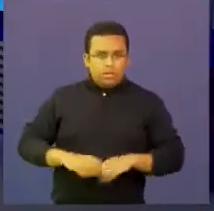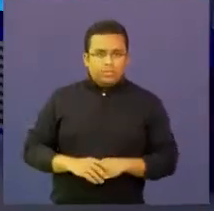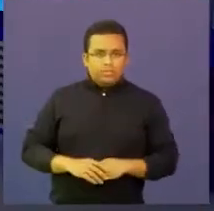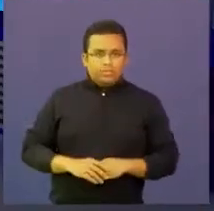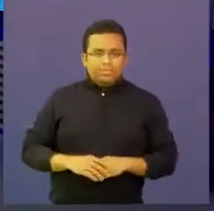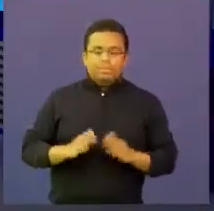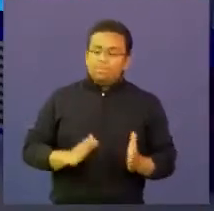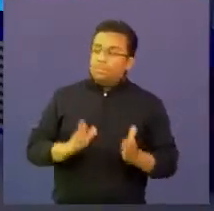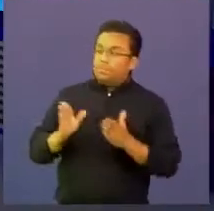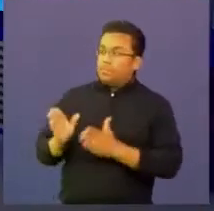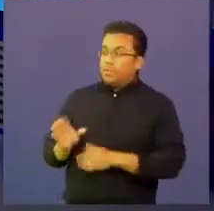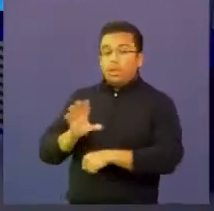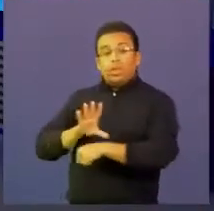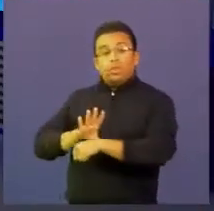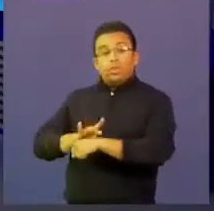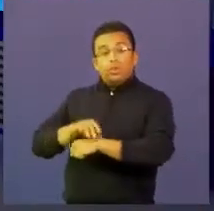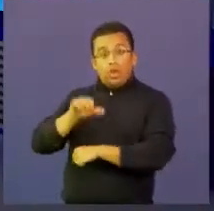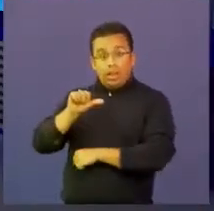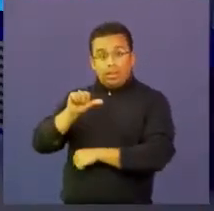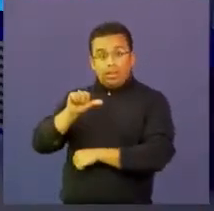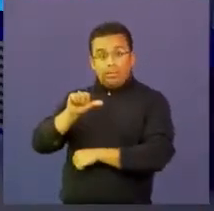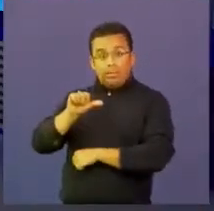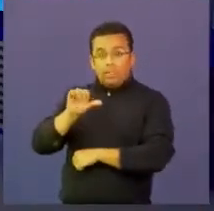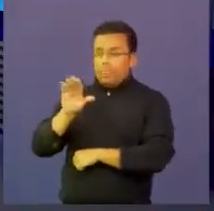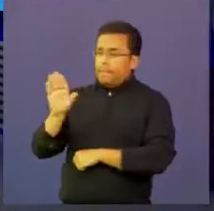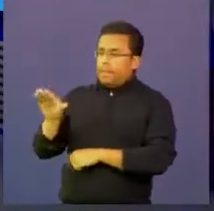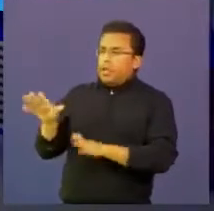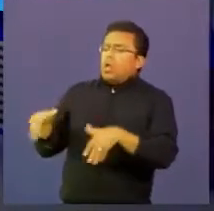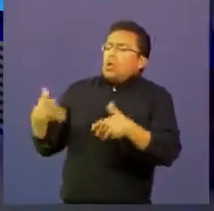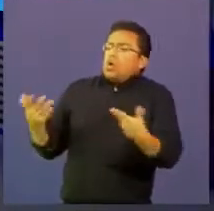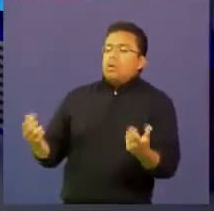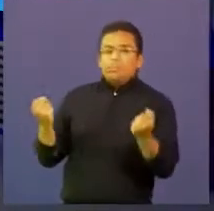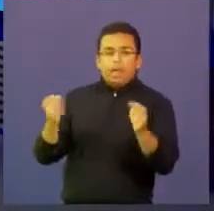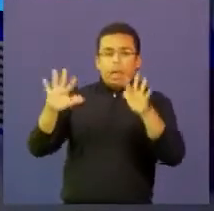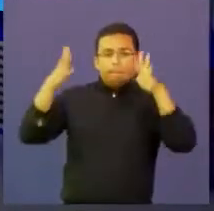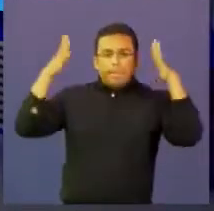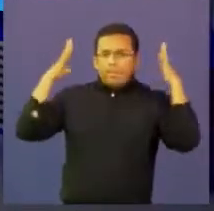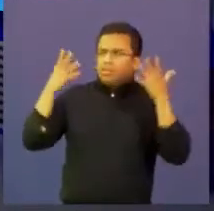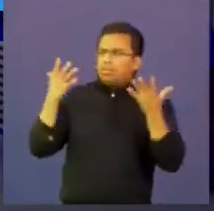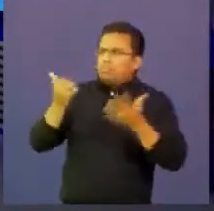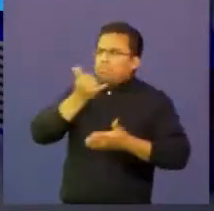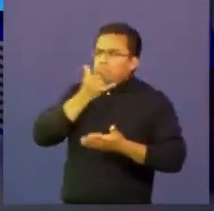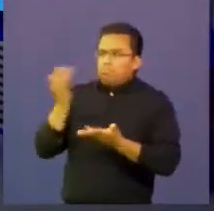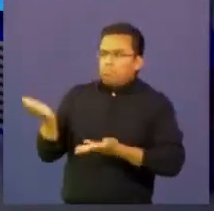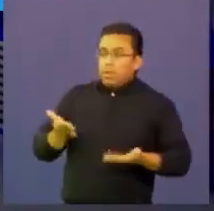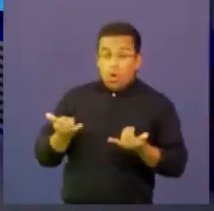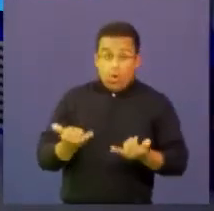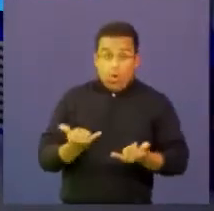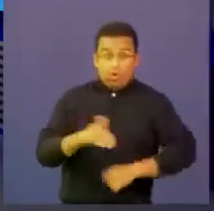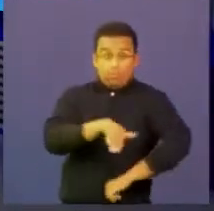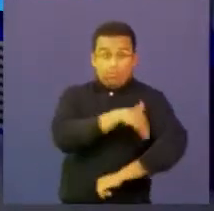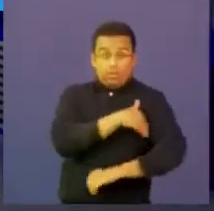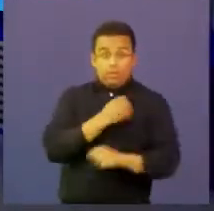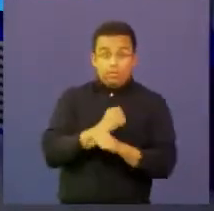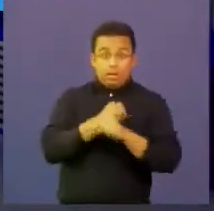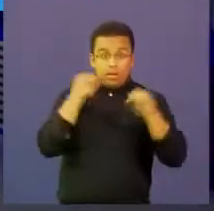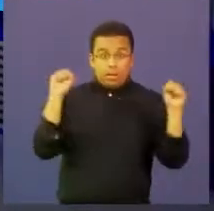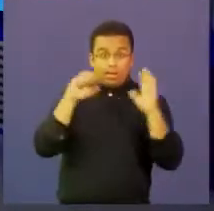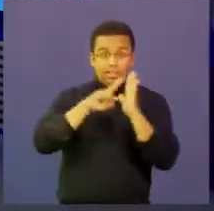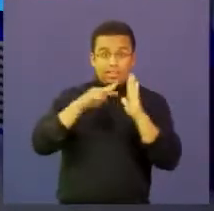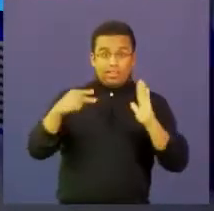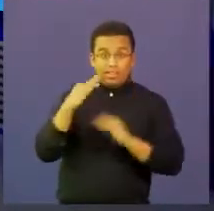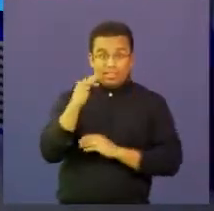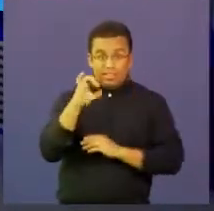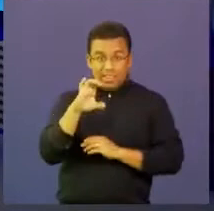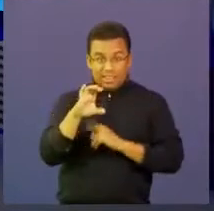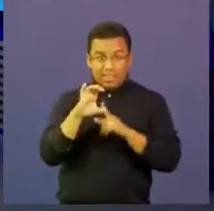doctora, cuéntame de qué nos trae el medio ambiente. Esta mañana lo habló el ministro de las TIC y